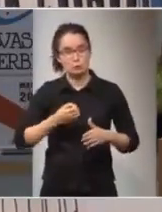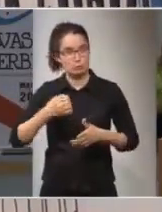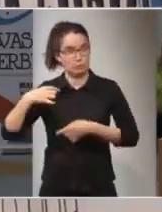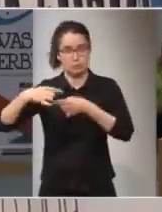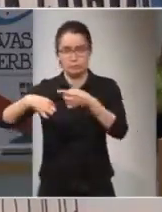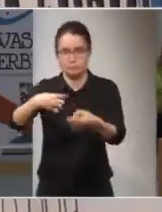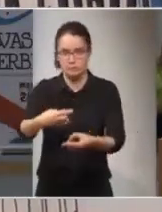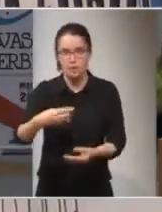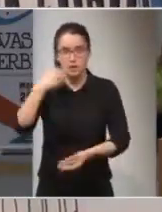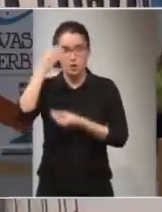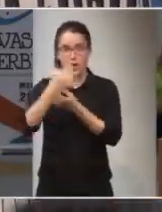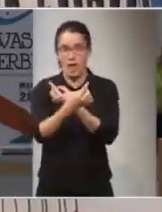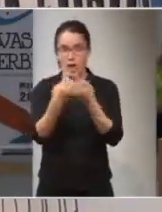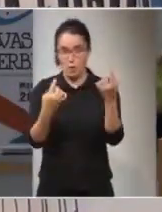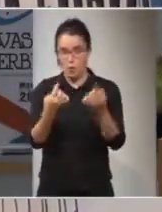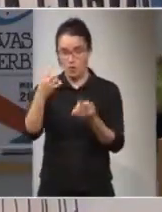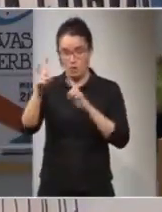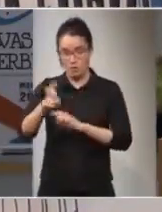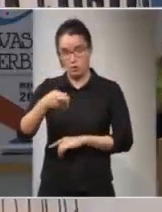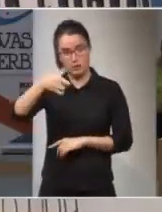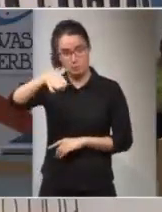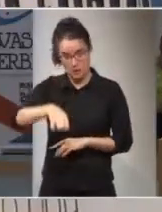Y supongo que algunos de los que están aquí también.